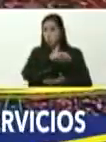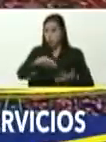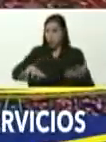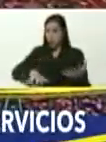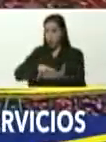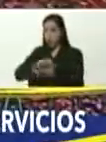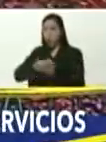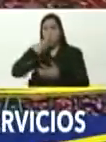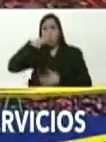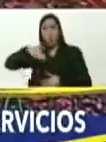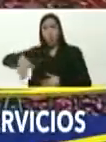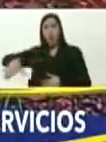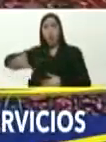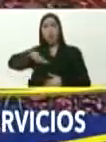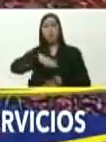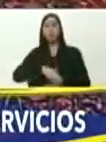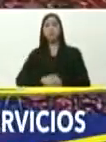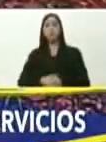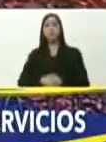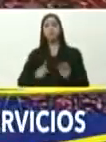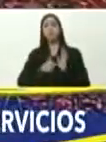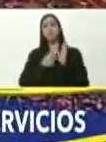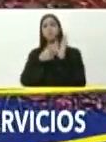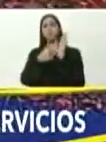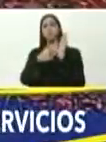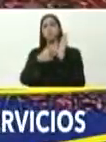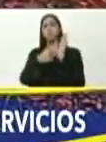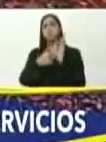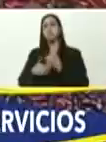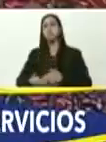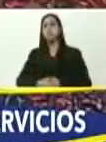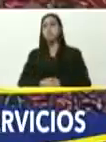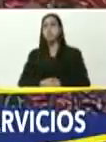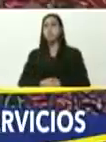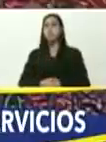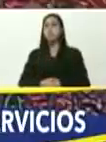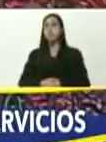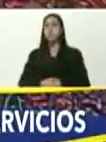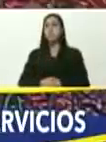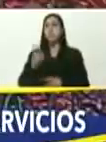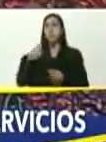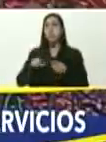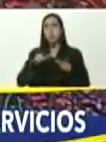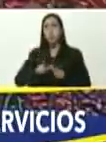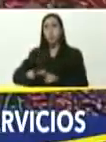del pueblo, y para muestra, un botón, vámonos, a los valles, del Tui,